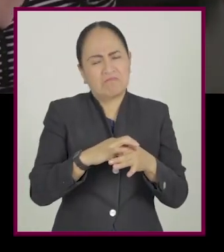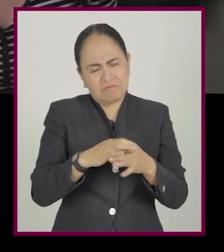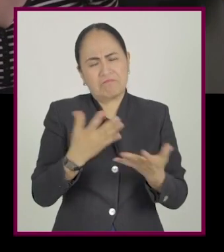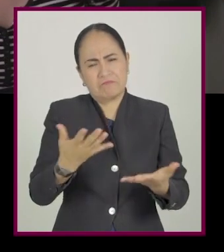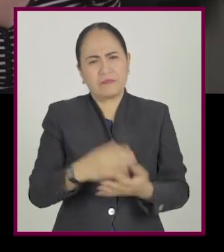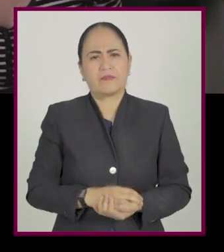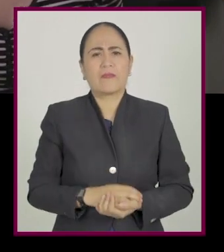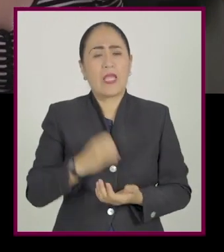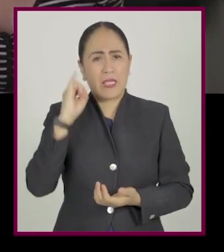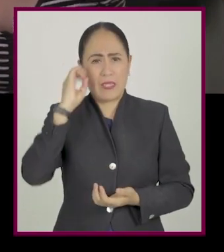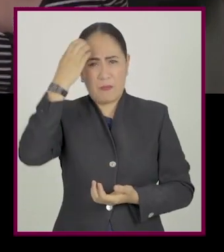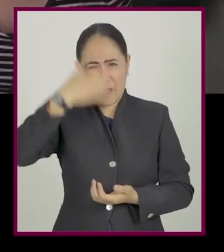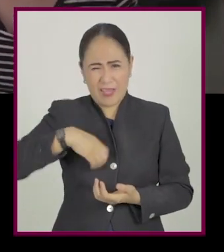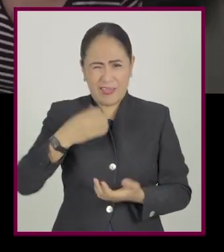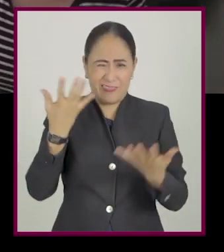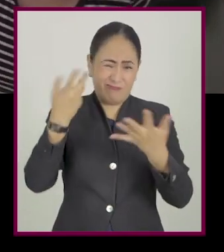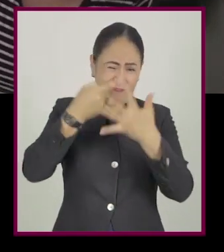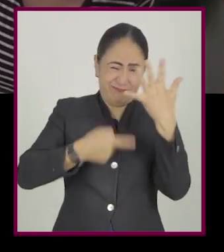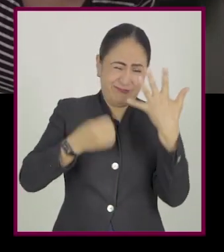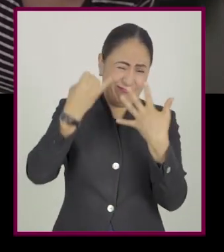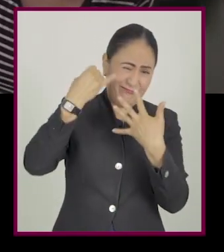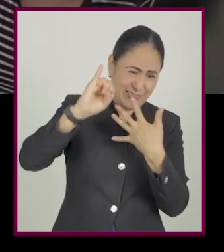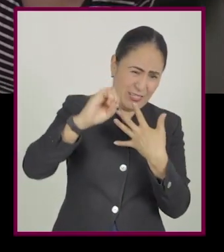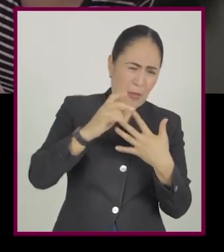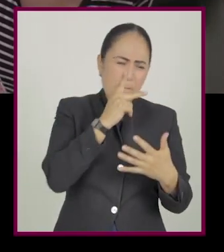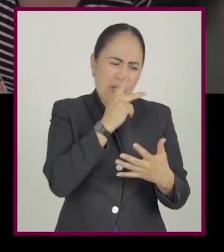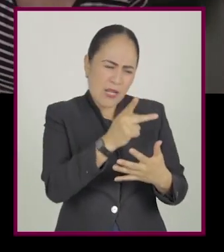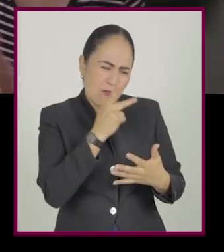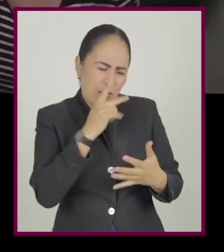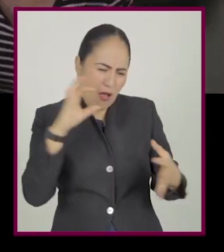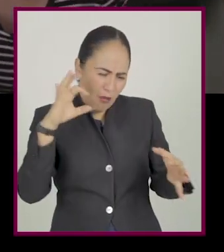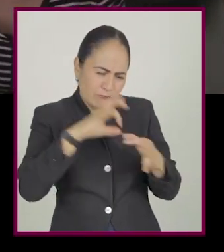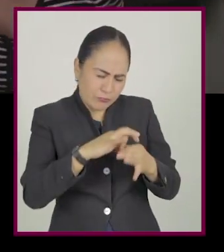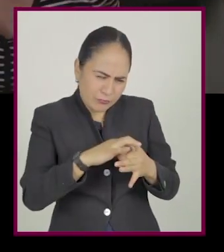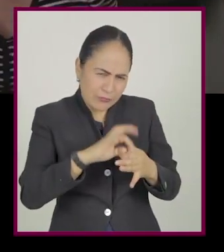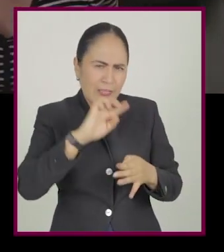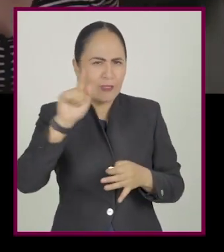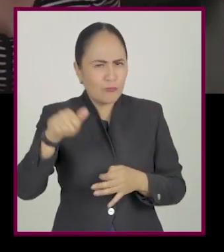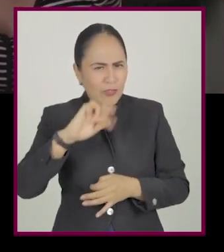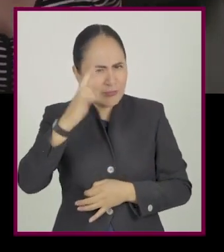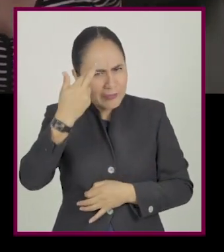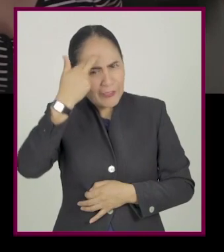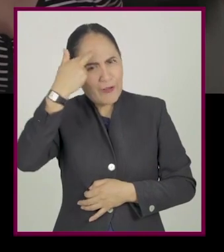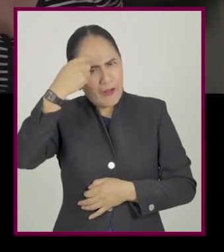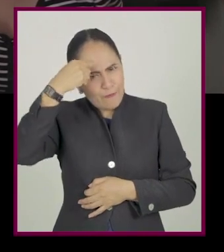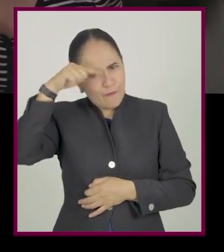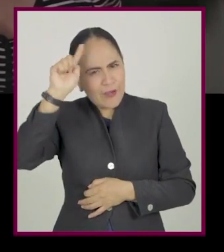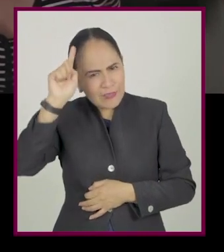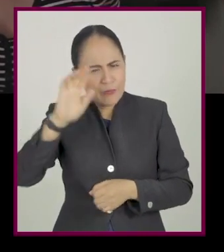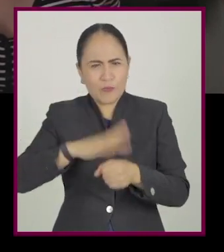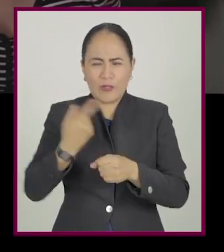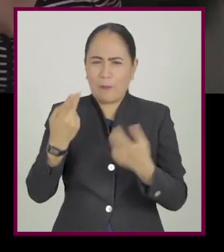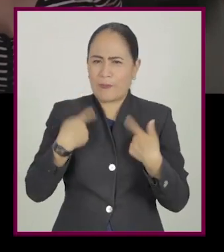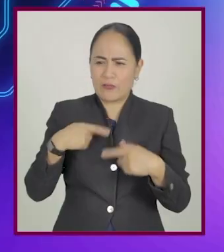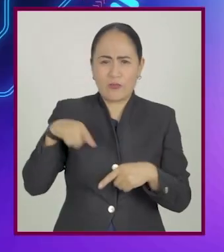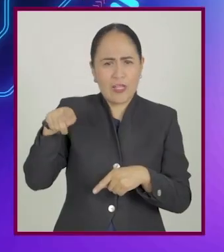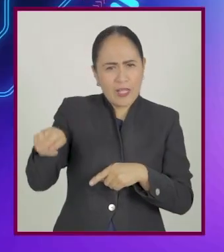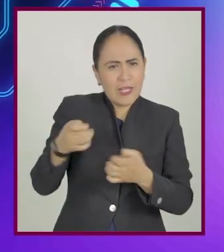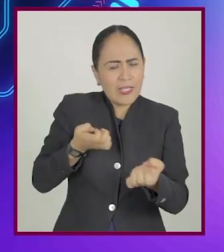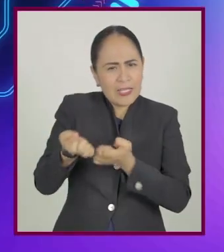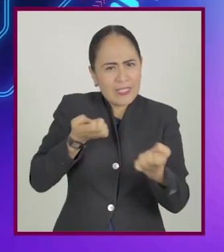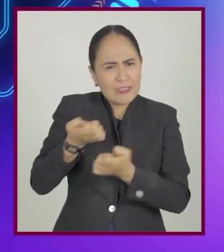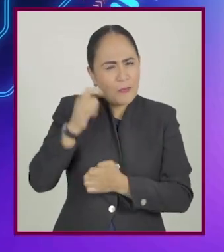y se encadena a esas imágenes. Encadenar las imágenes absurdas de las palabras clave facilita su recuerdo,